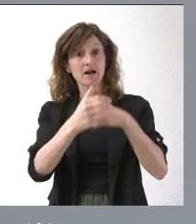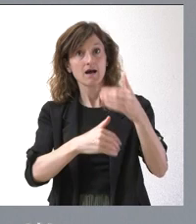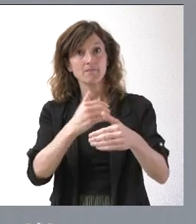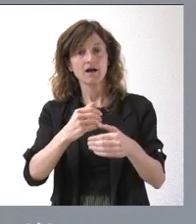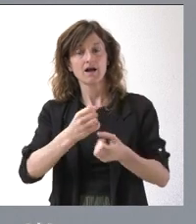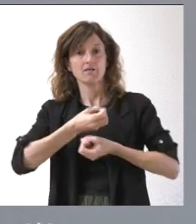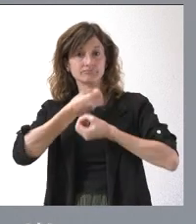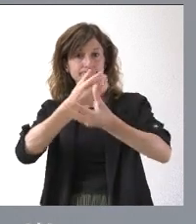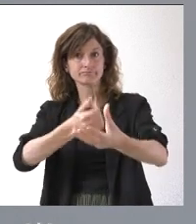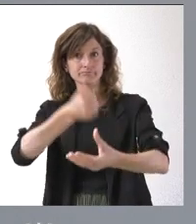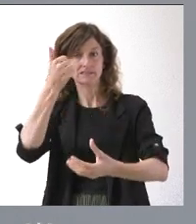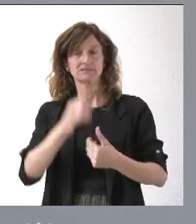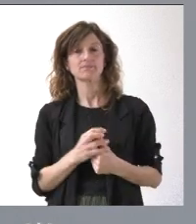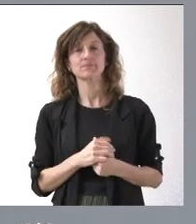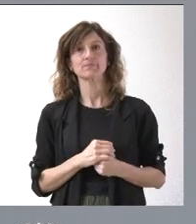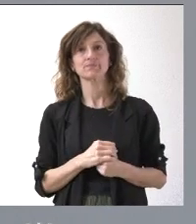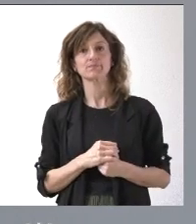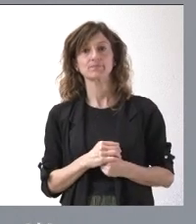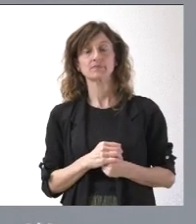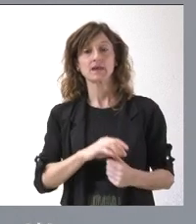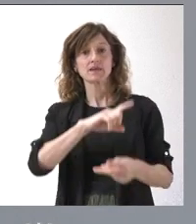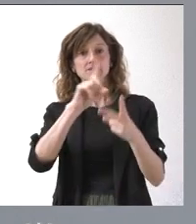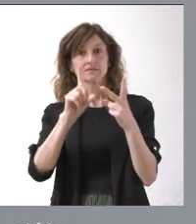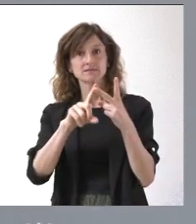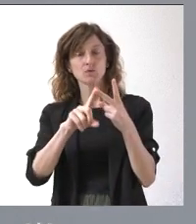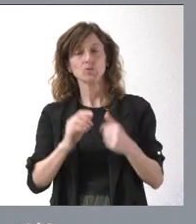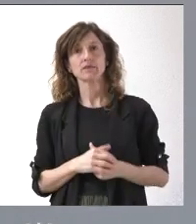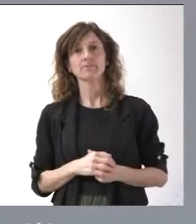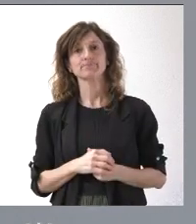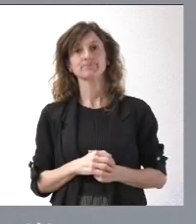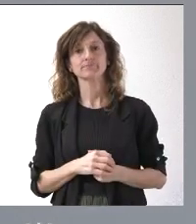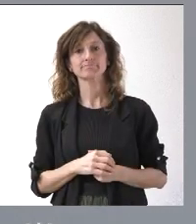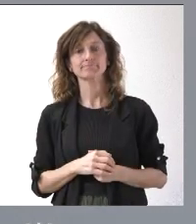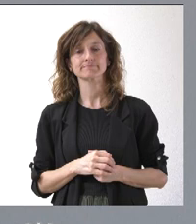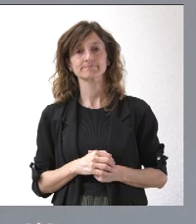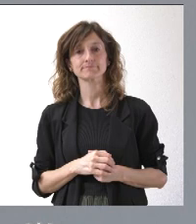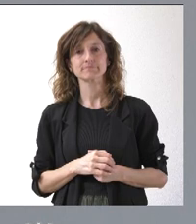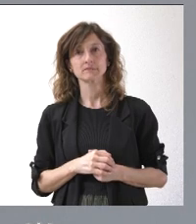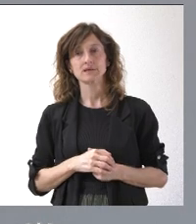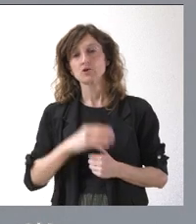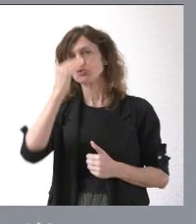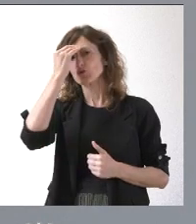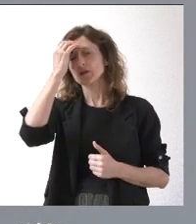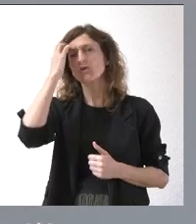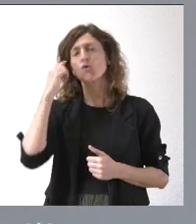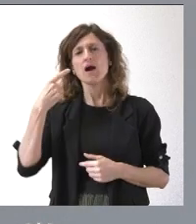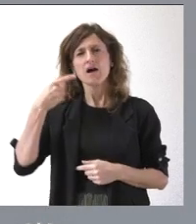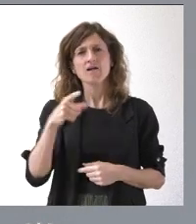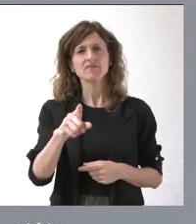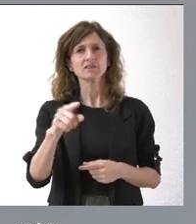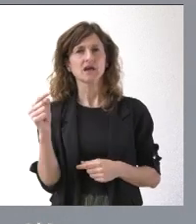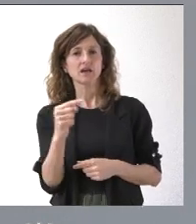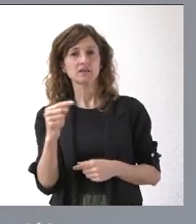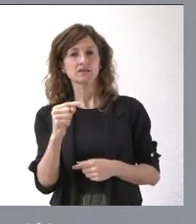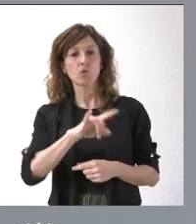ofrecer más información al respecto. La segunda cuestión. Yo no creo que cause ningún perjuicio el doble